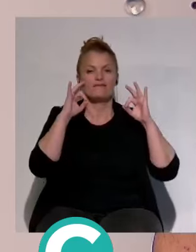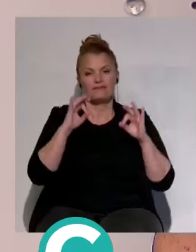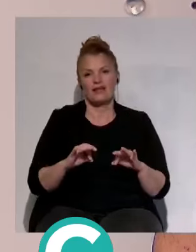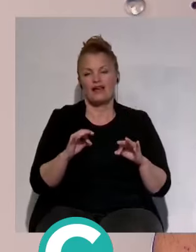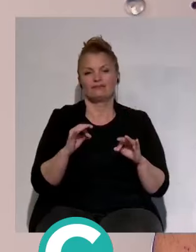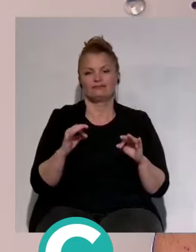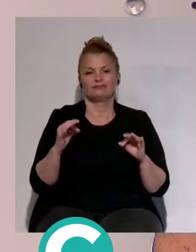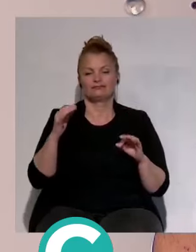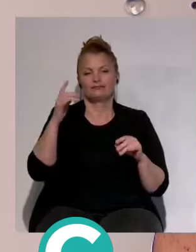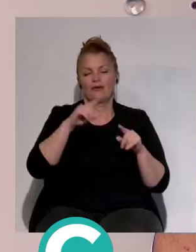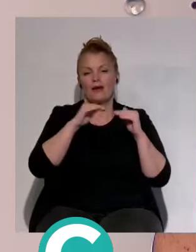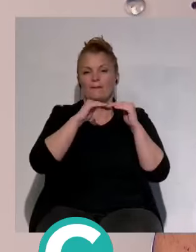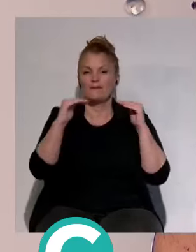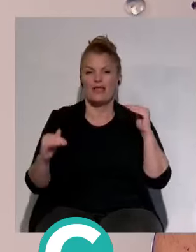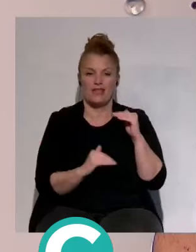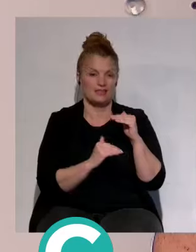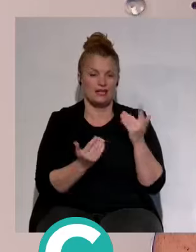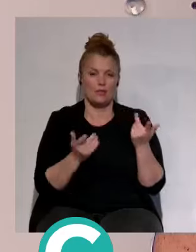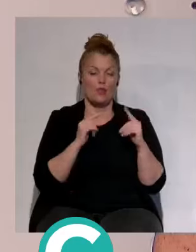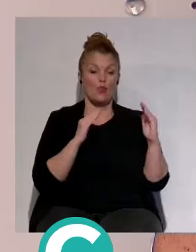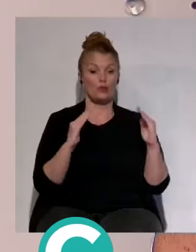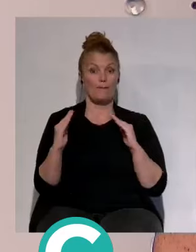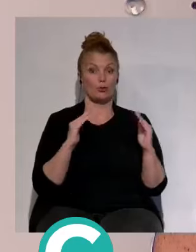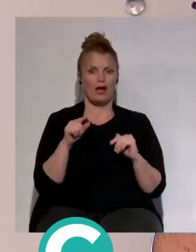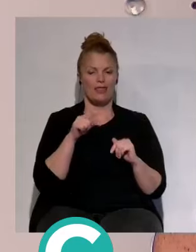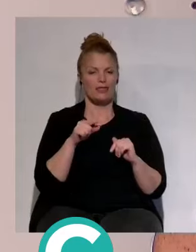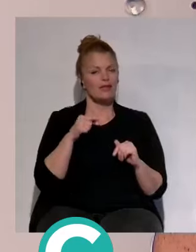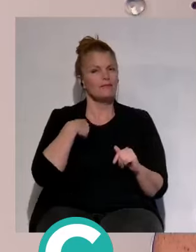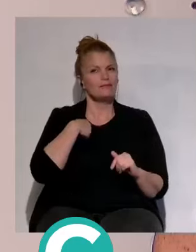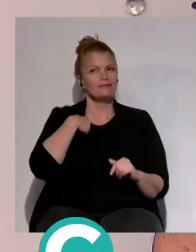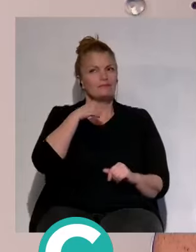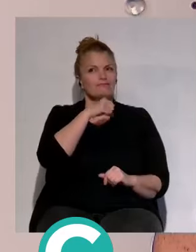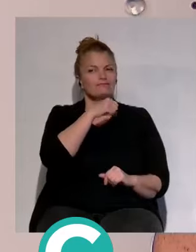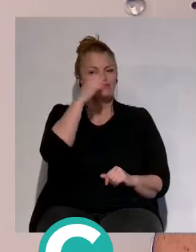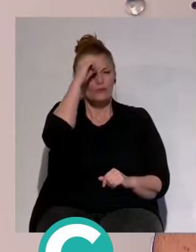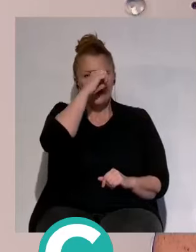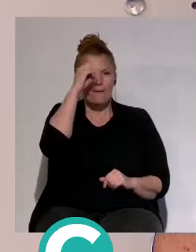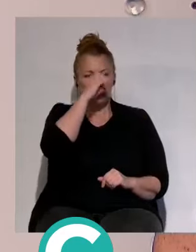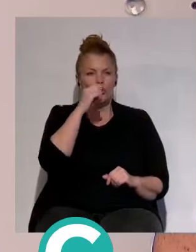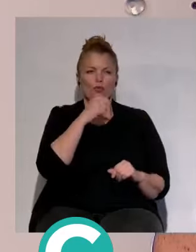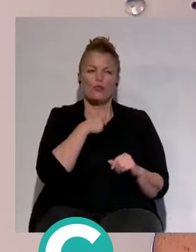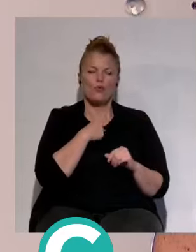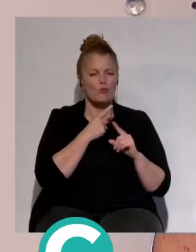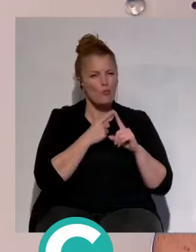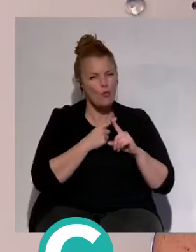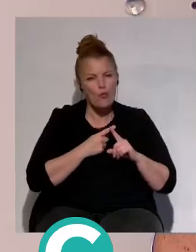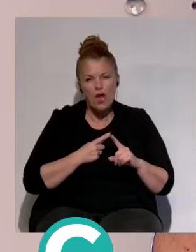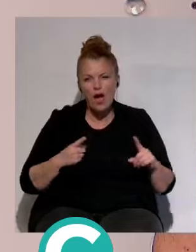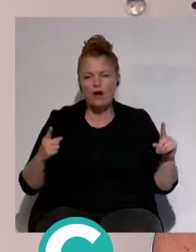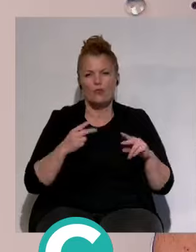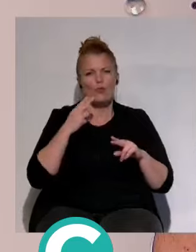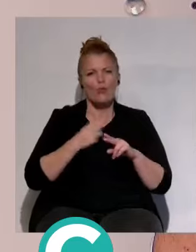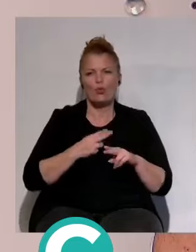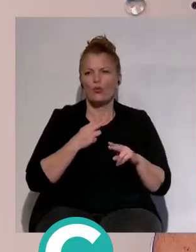esperado descenso matemático en una temporada que a mí particularmente se me ha hecho muy larga, muy larga y muy dura.